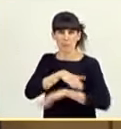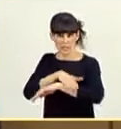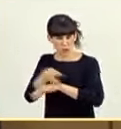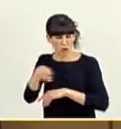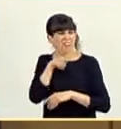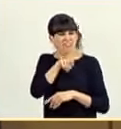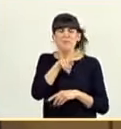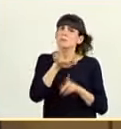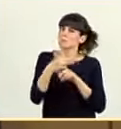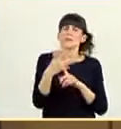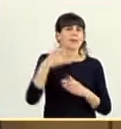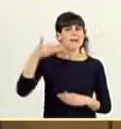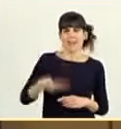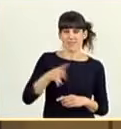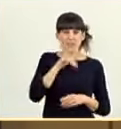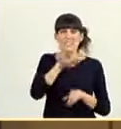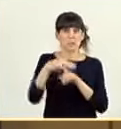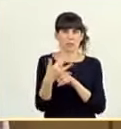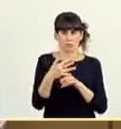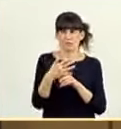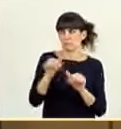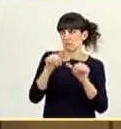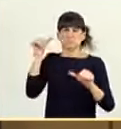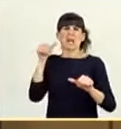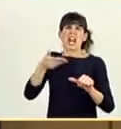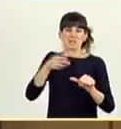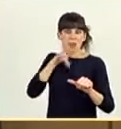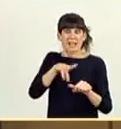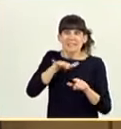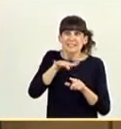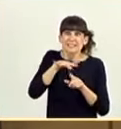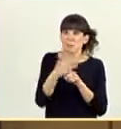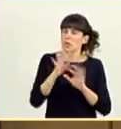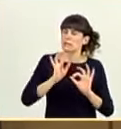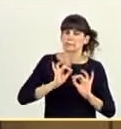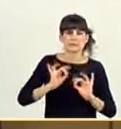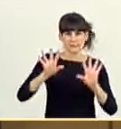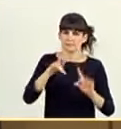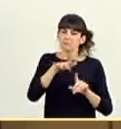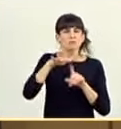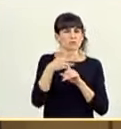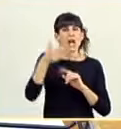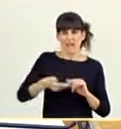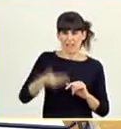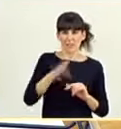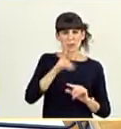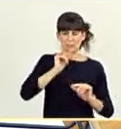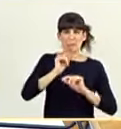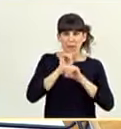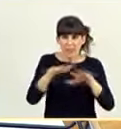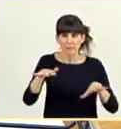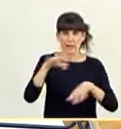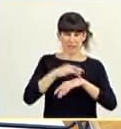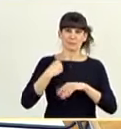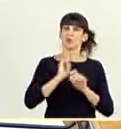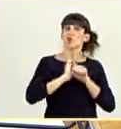es especialmente grave en estos momentos, lo es siempre, pero en estos momentos quizá lo sea más con esta situación de la pandemia sanitaria